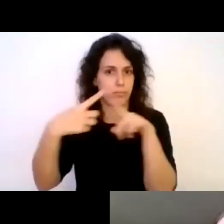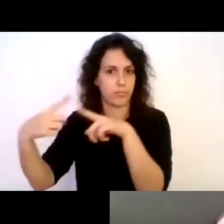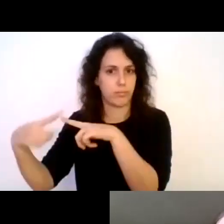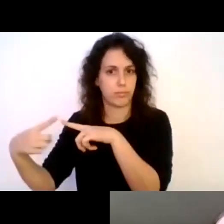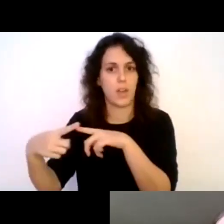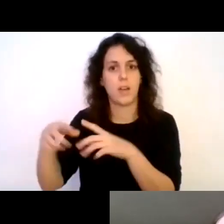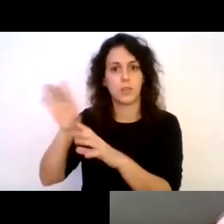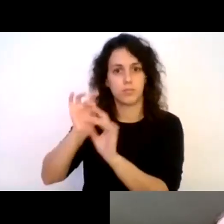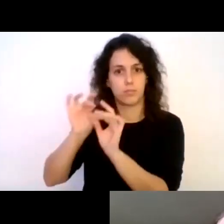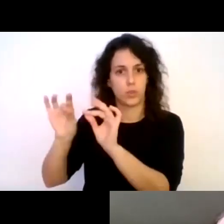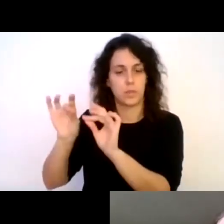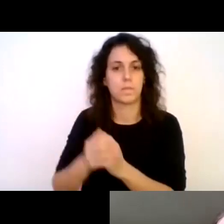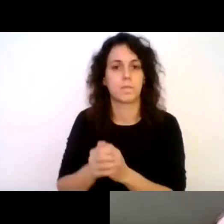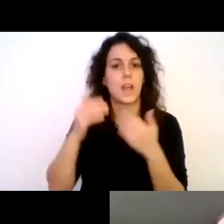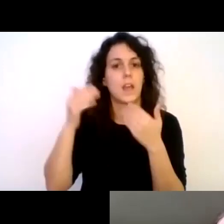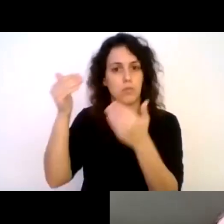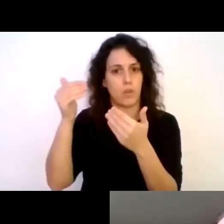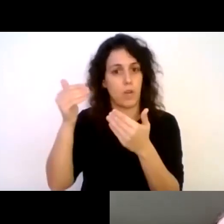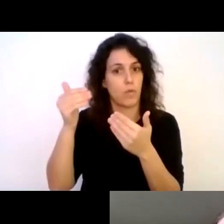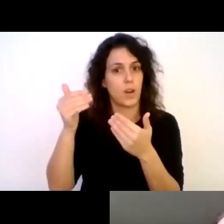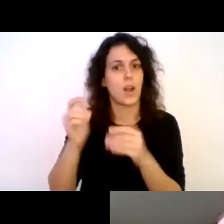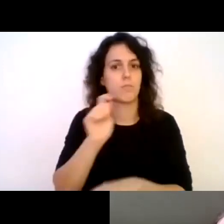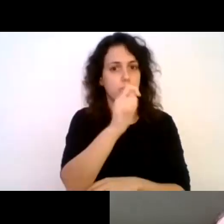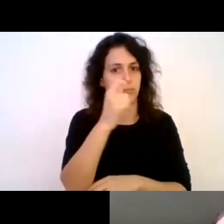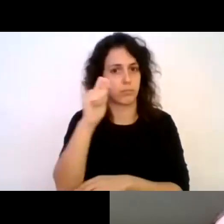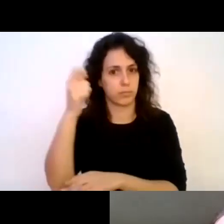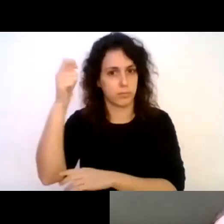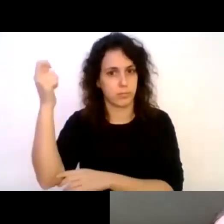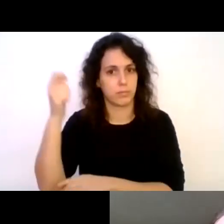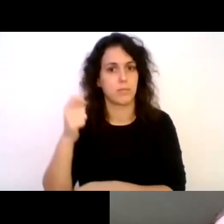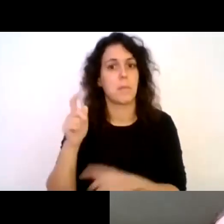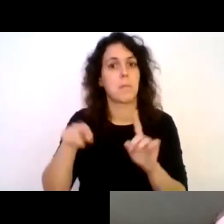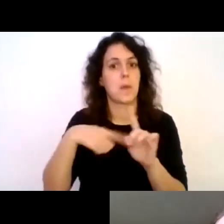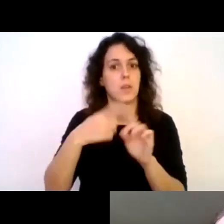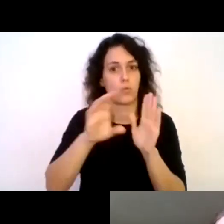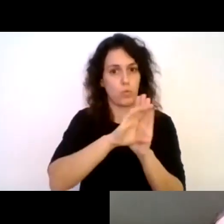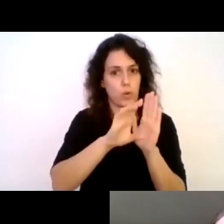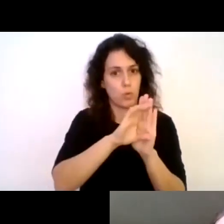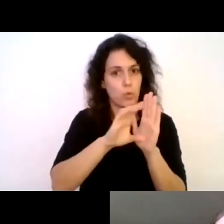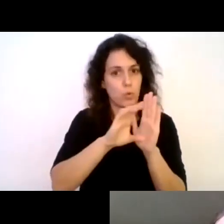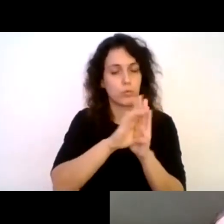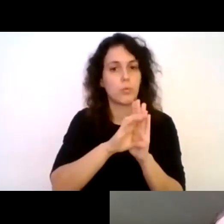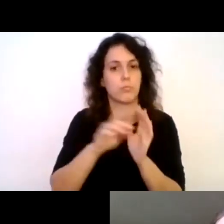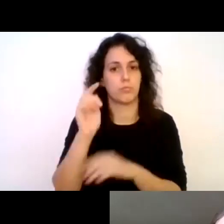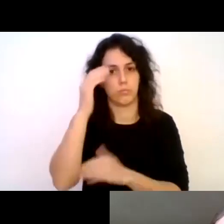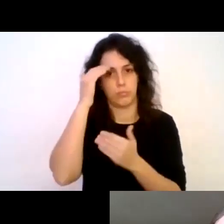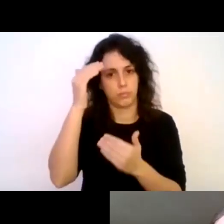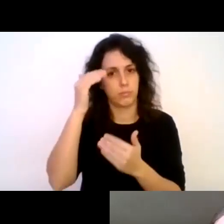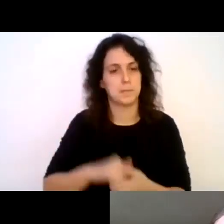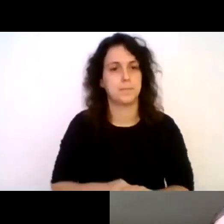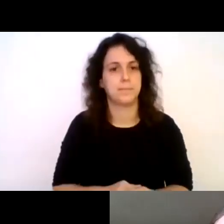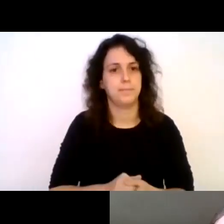Enhorabuena, Felipe, por todos estos logros y este excelente currículum. En breve, tendremos tu